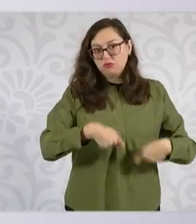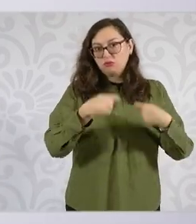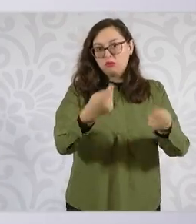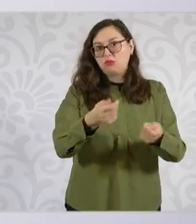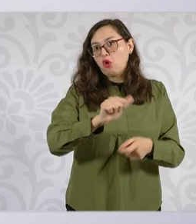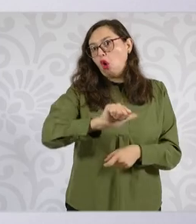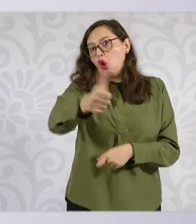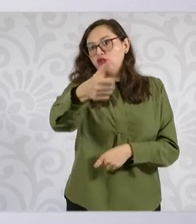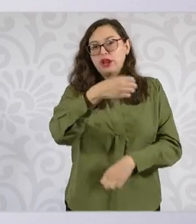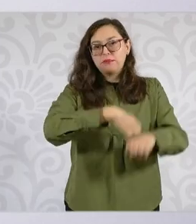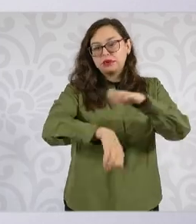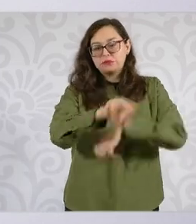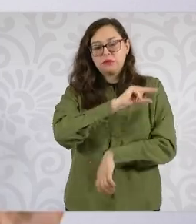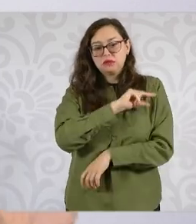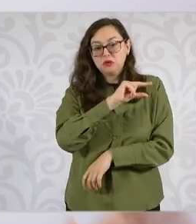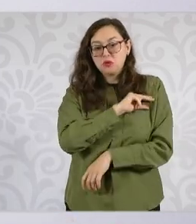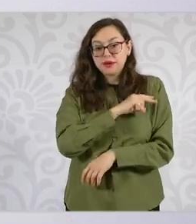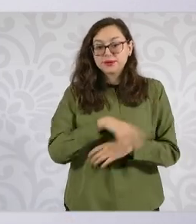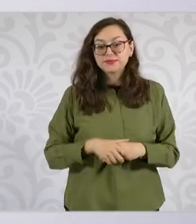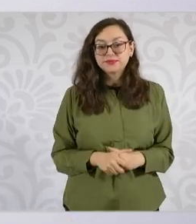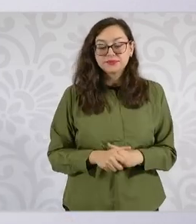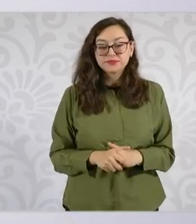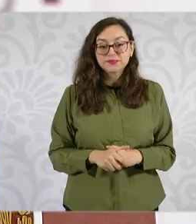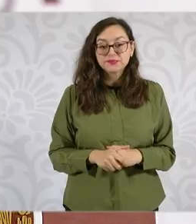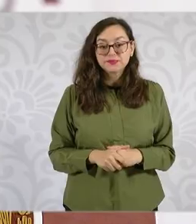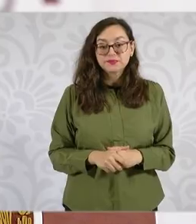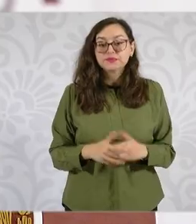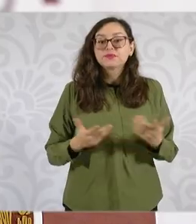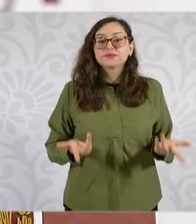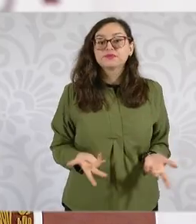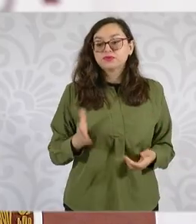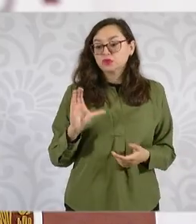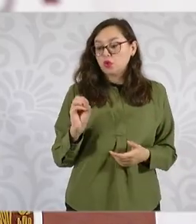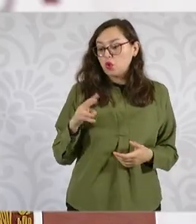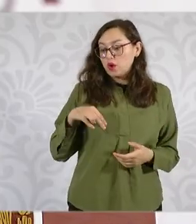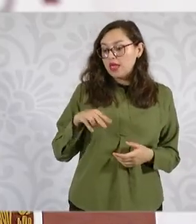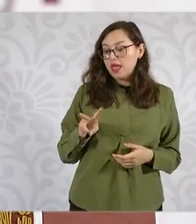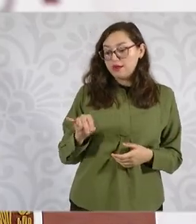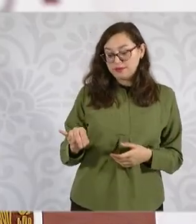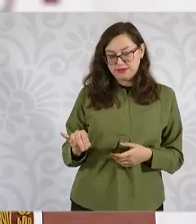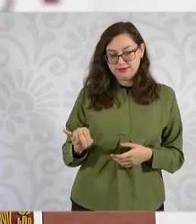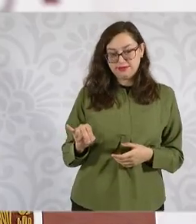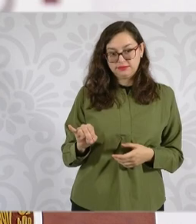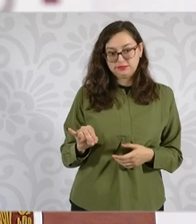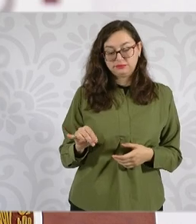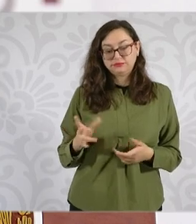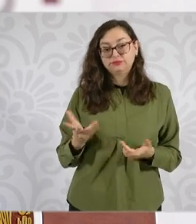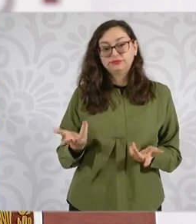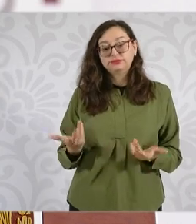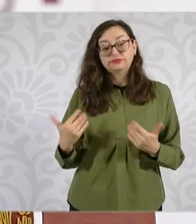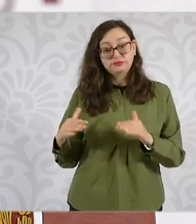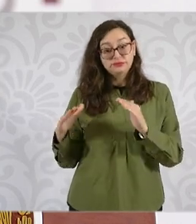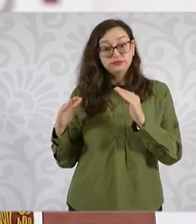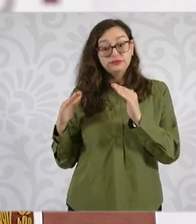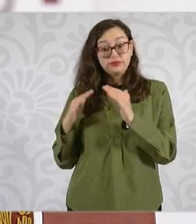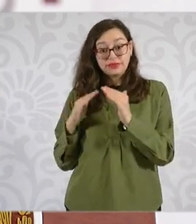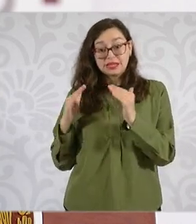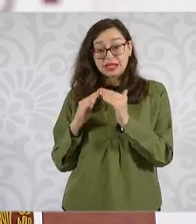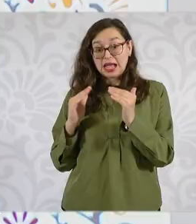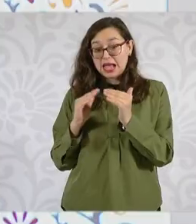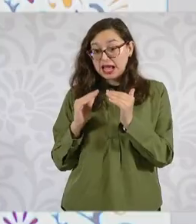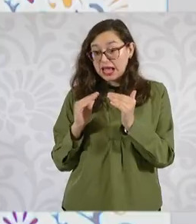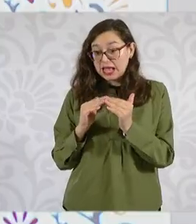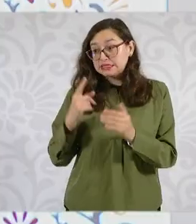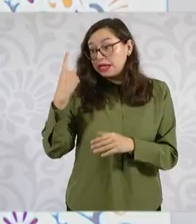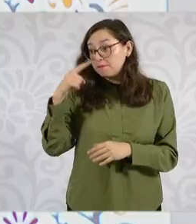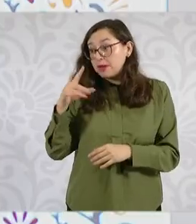con desarrolladores inmobiliarios. En el caso de Conavi, que son las viviendas para todos aquellos que